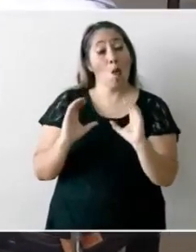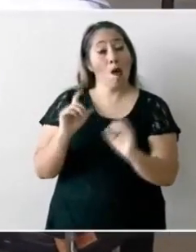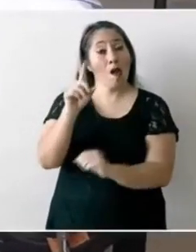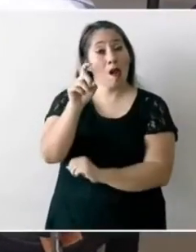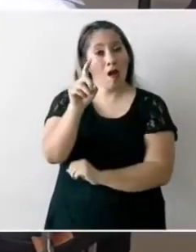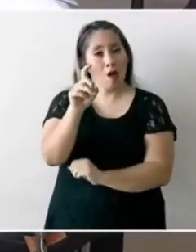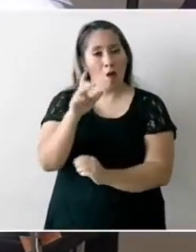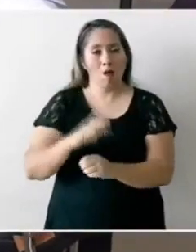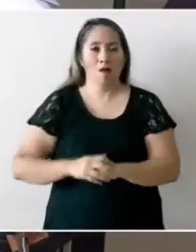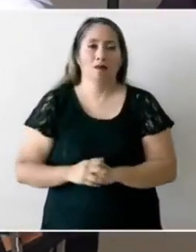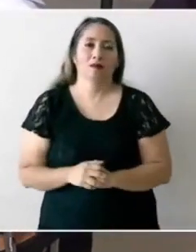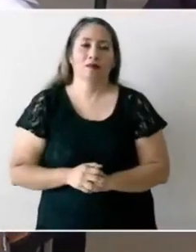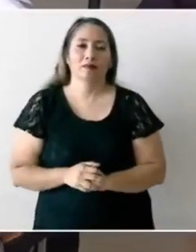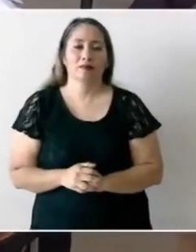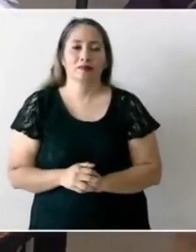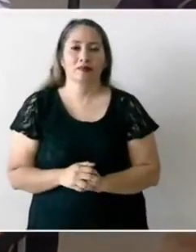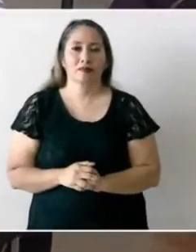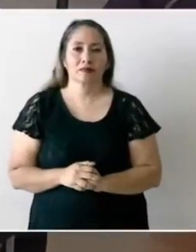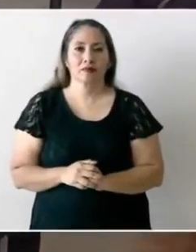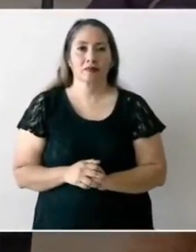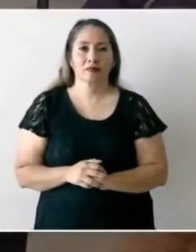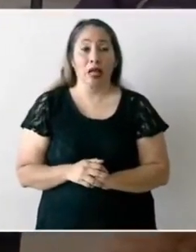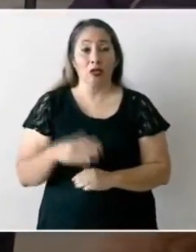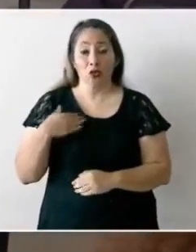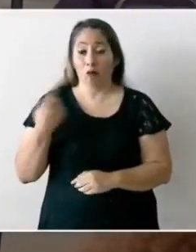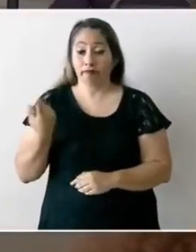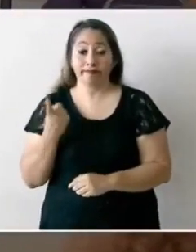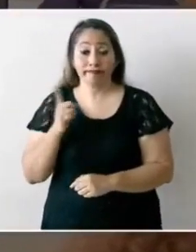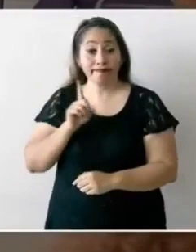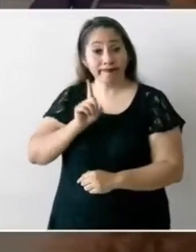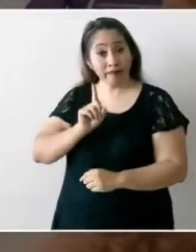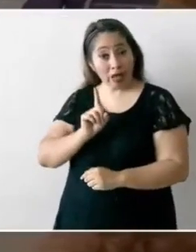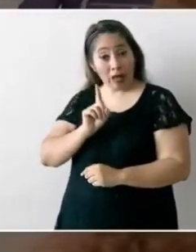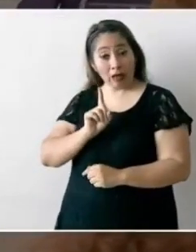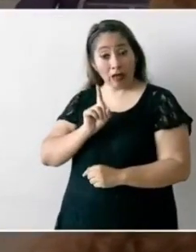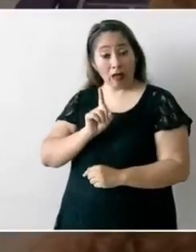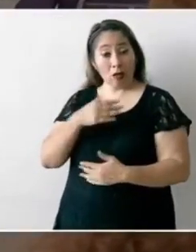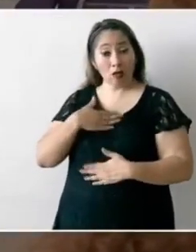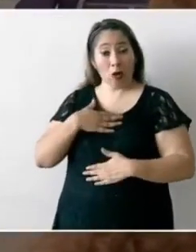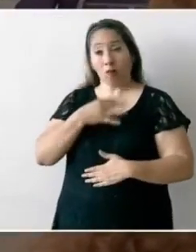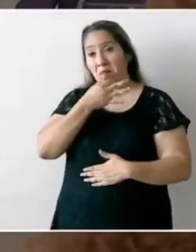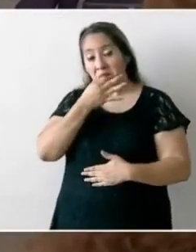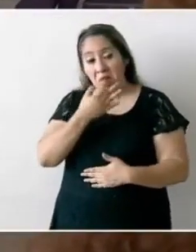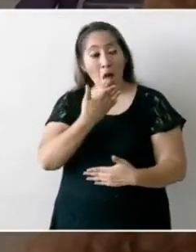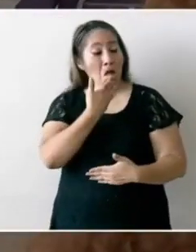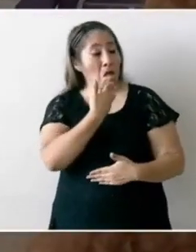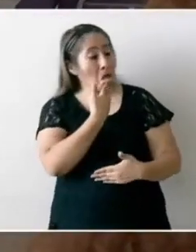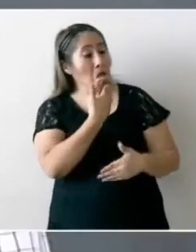Entonces, vengo a decirles que es un buen proyecto